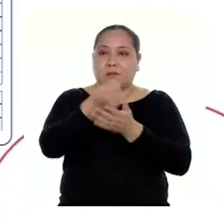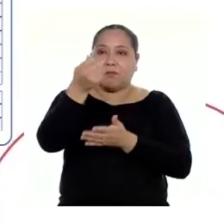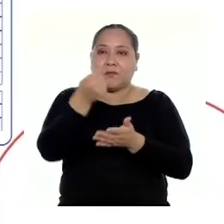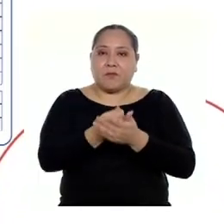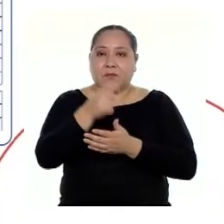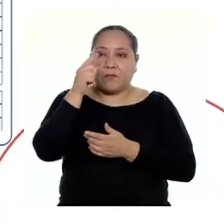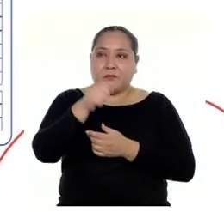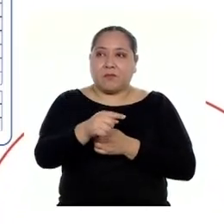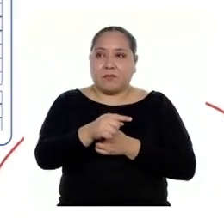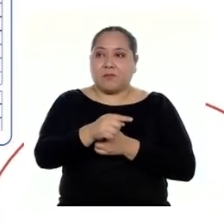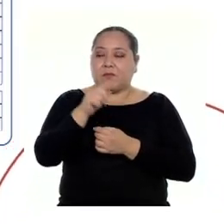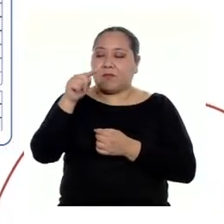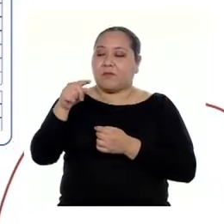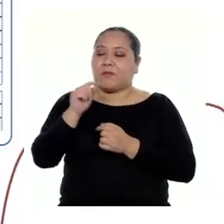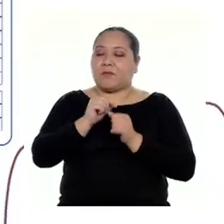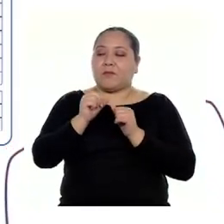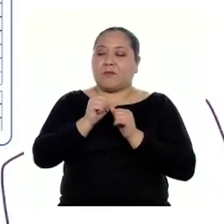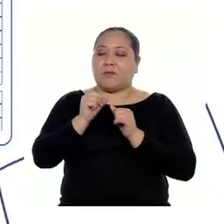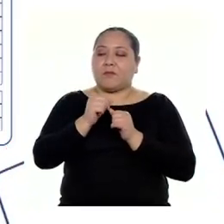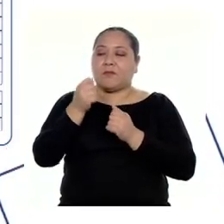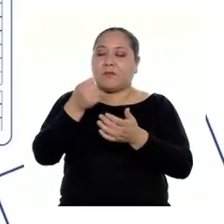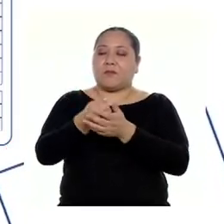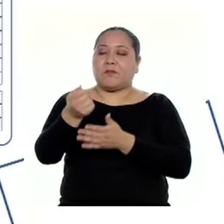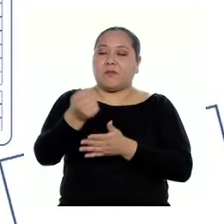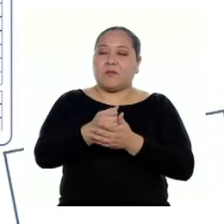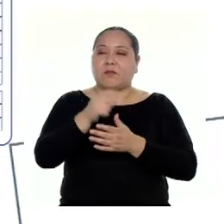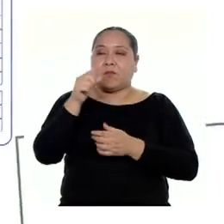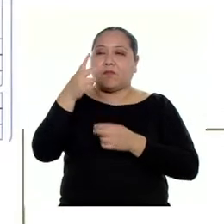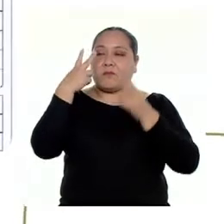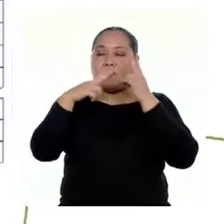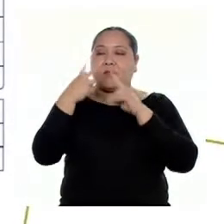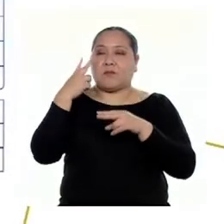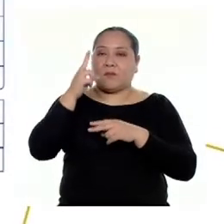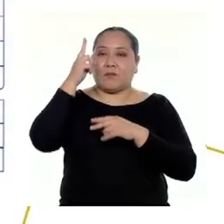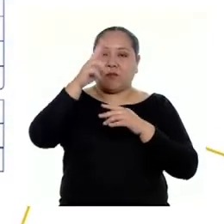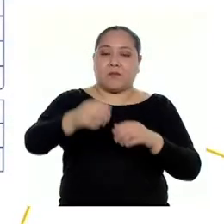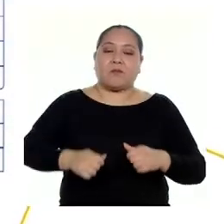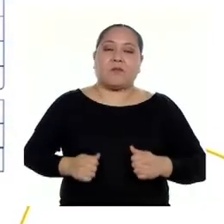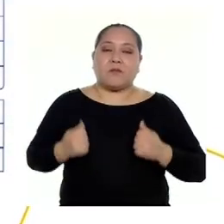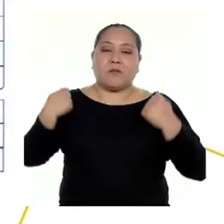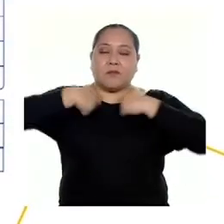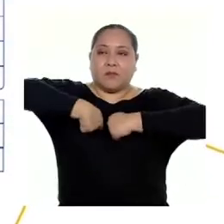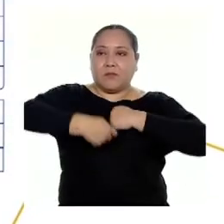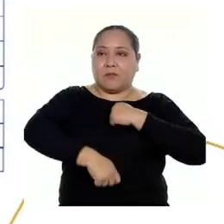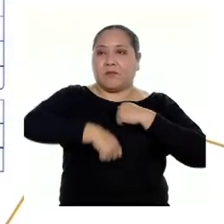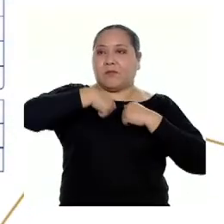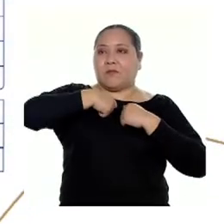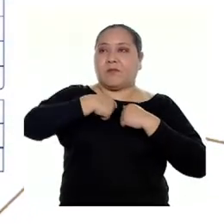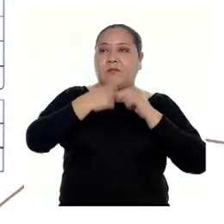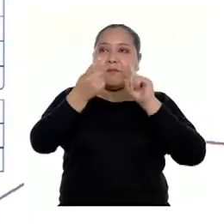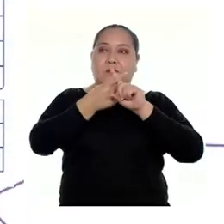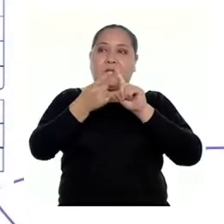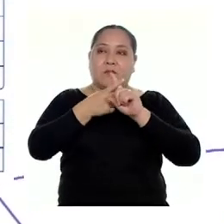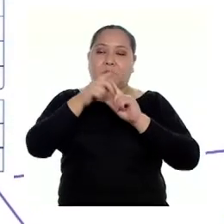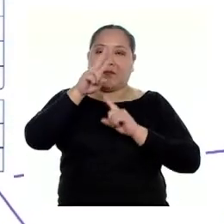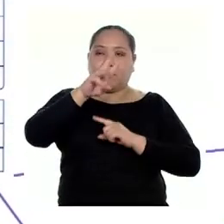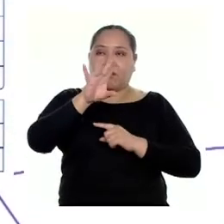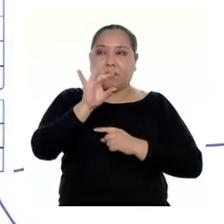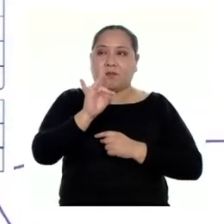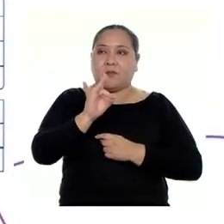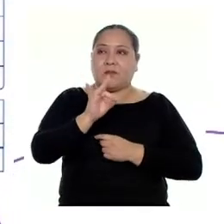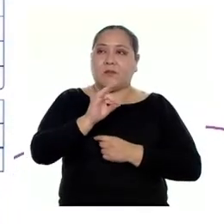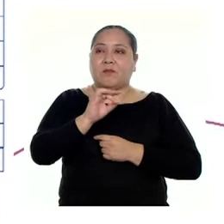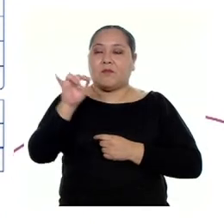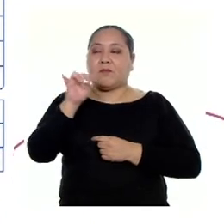por el precio unitario. Entonces, podemos ver que dos casacas de polietileno multiplicadas por 28